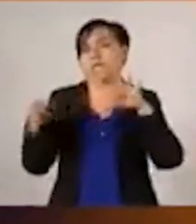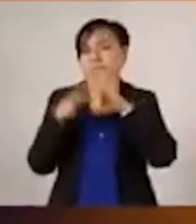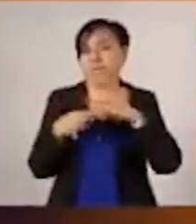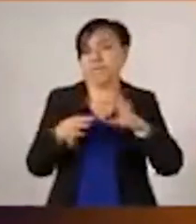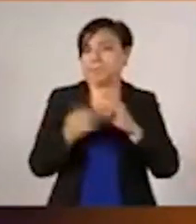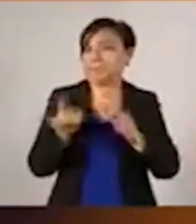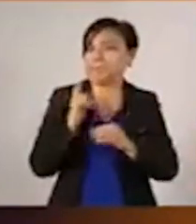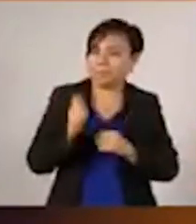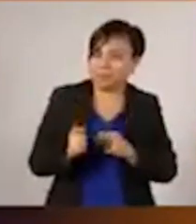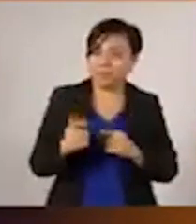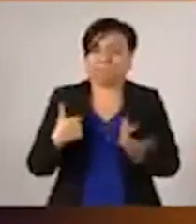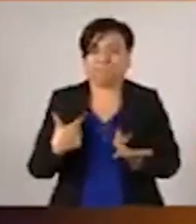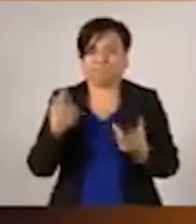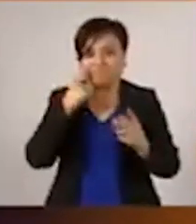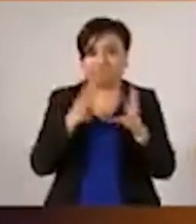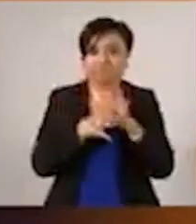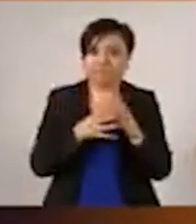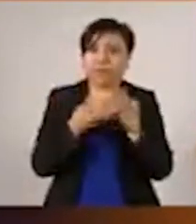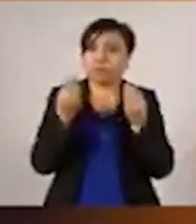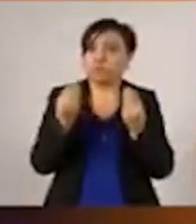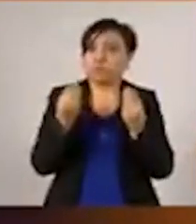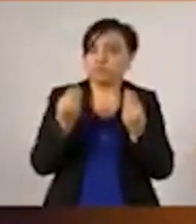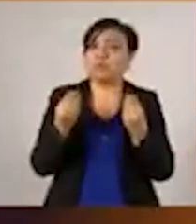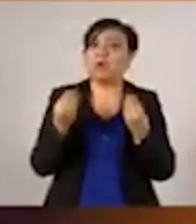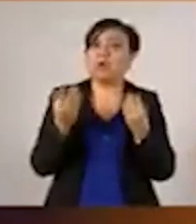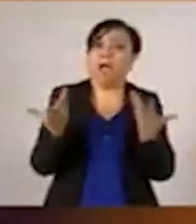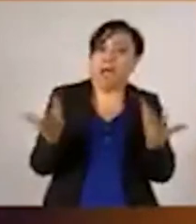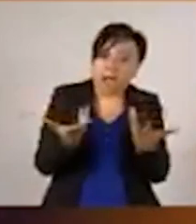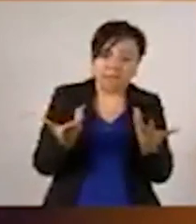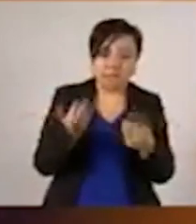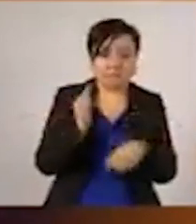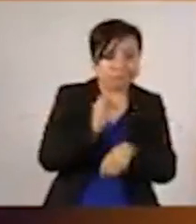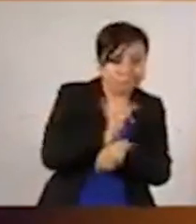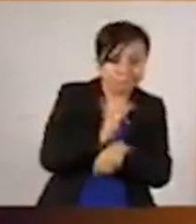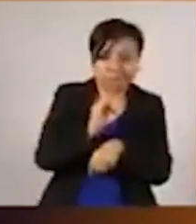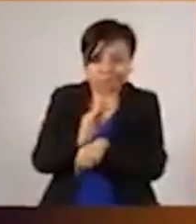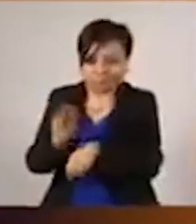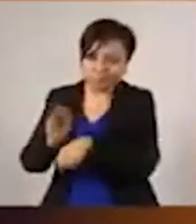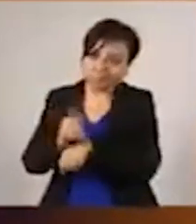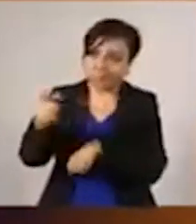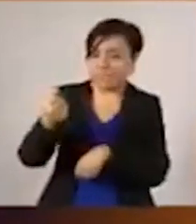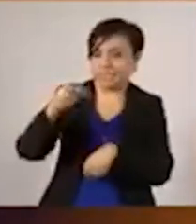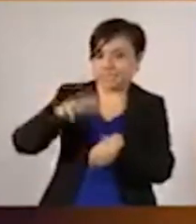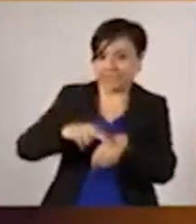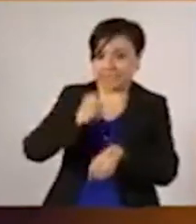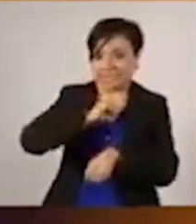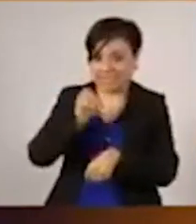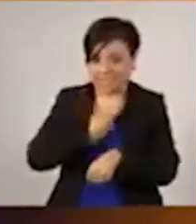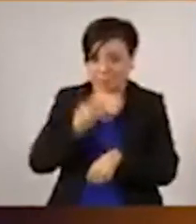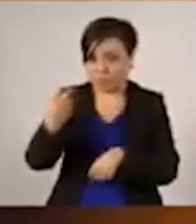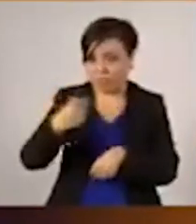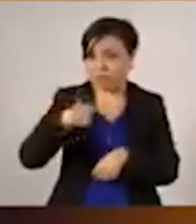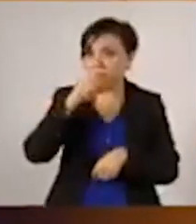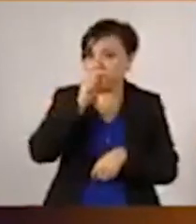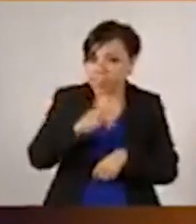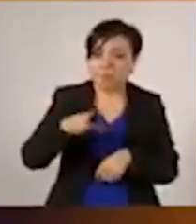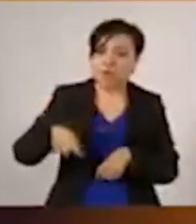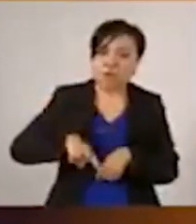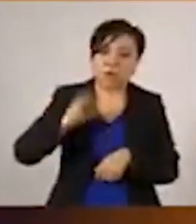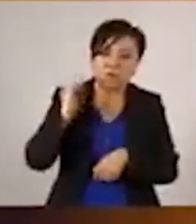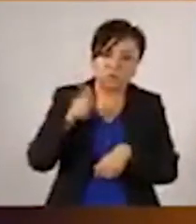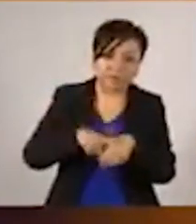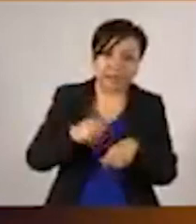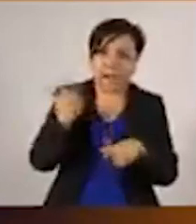que se han hecho muchas acciones por la Secretaría de Salud, que se han hecho muchas acciones por el resto de las secretarías por parte del gobierno federal,